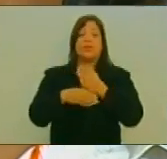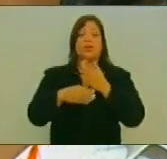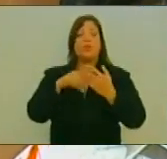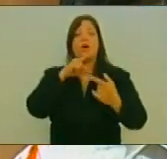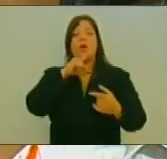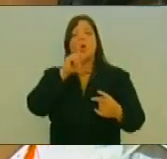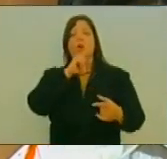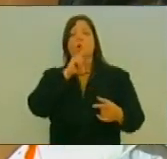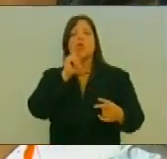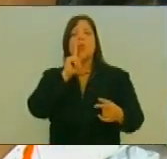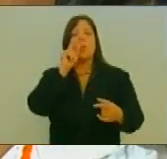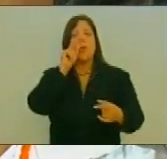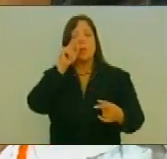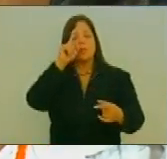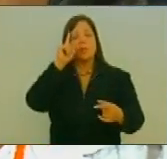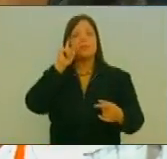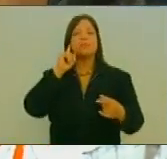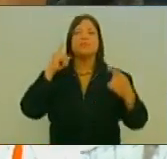Timonel